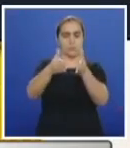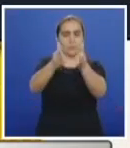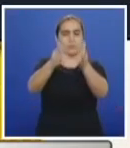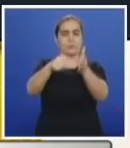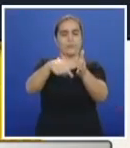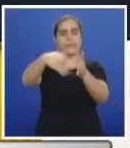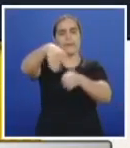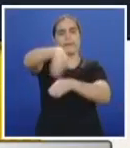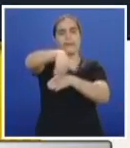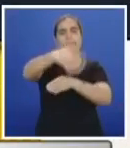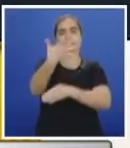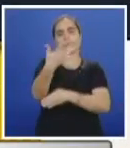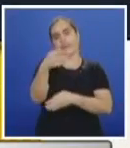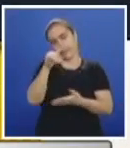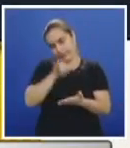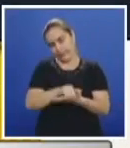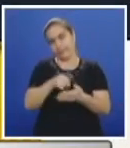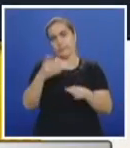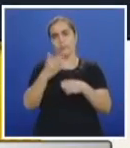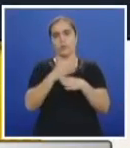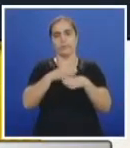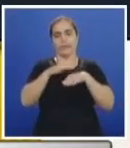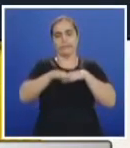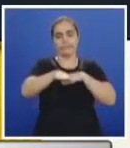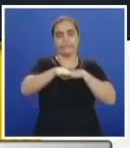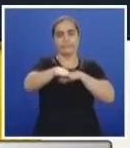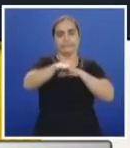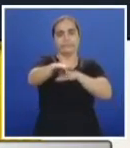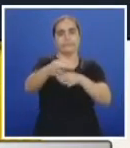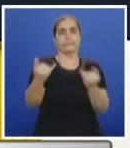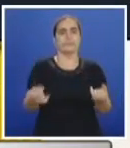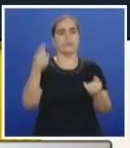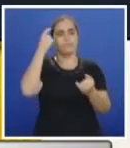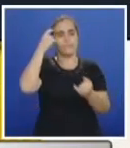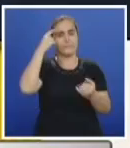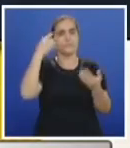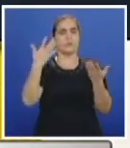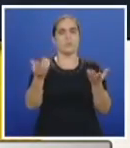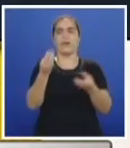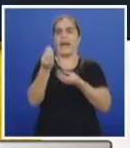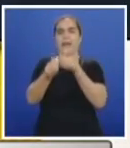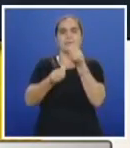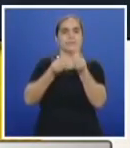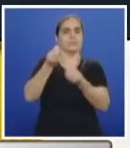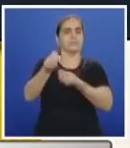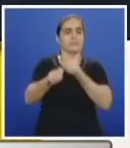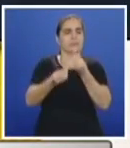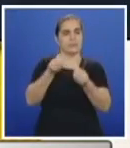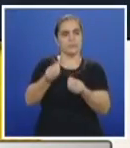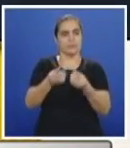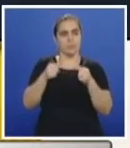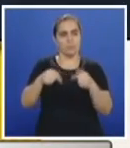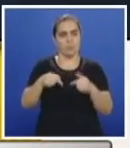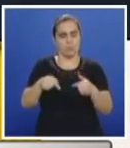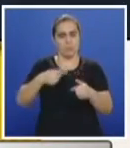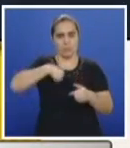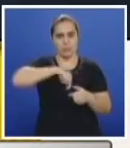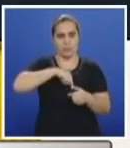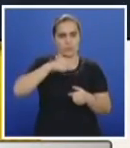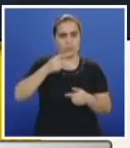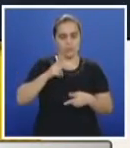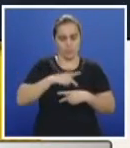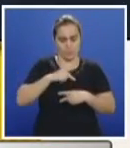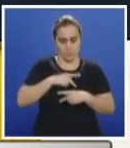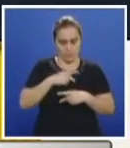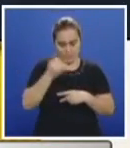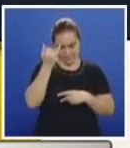donde se presenta la congestión. Por eso es tan importante pensar en medidas, en alternativas que salgan desde nuestra propia